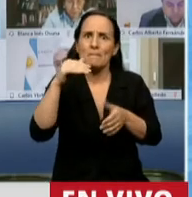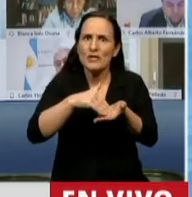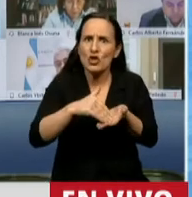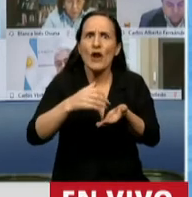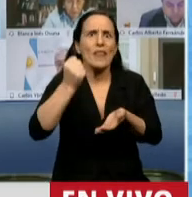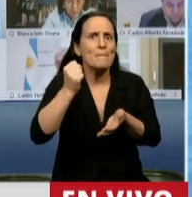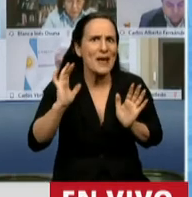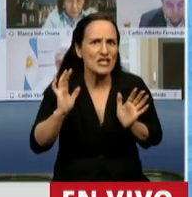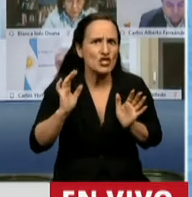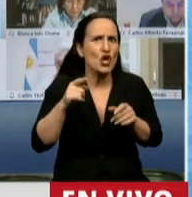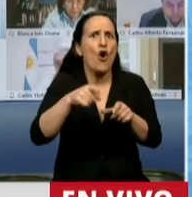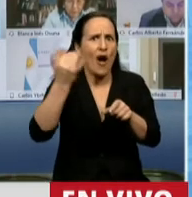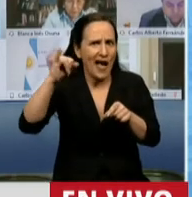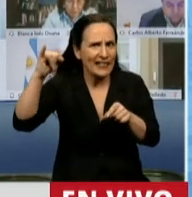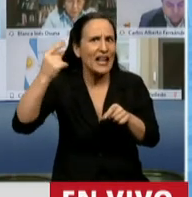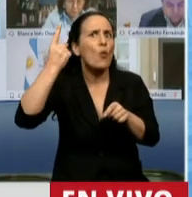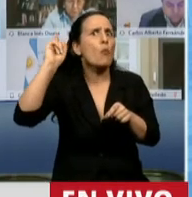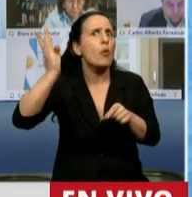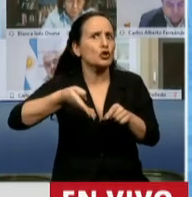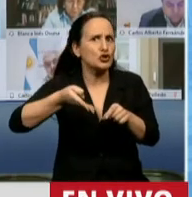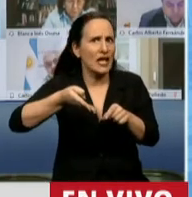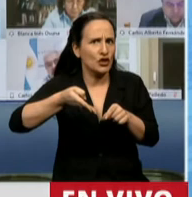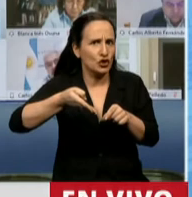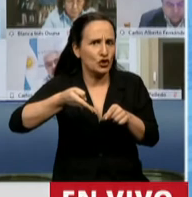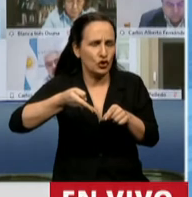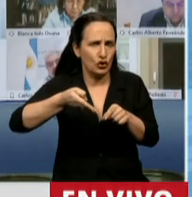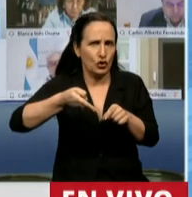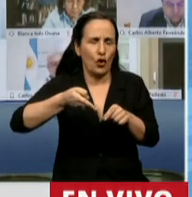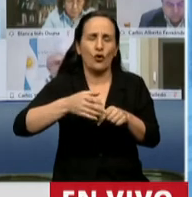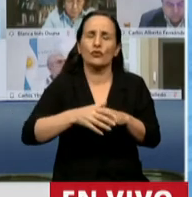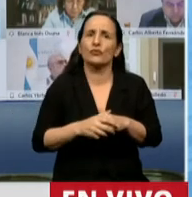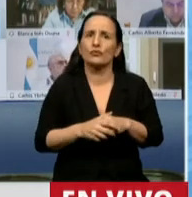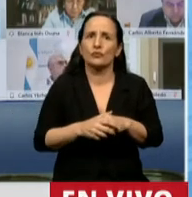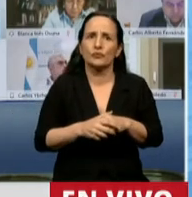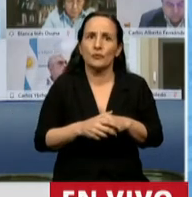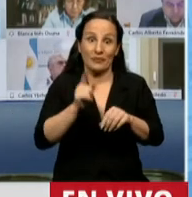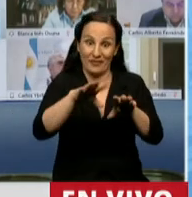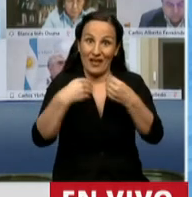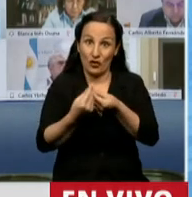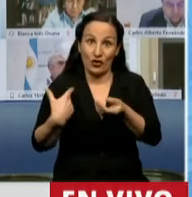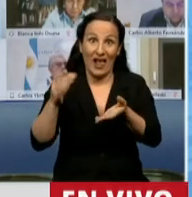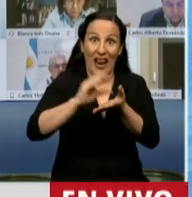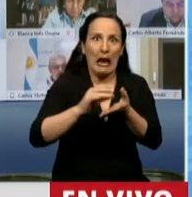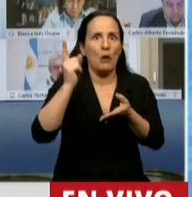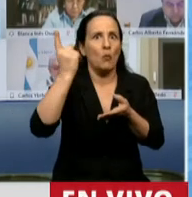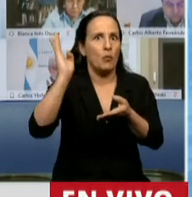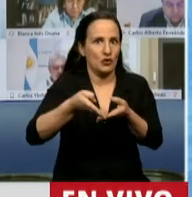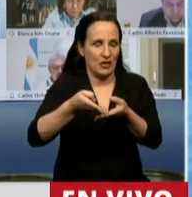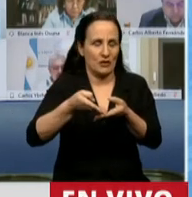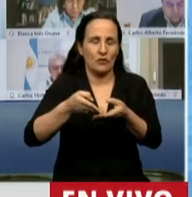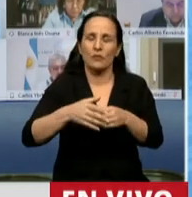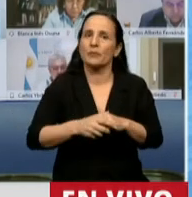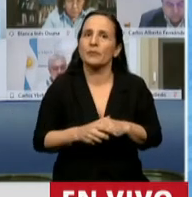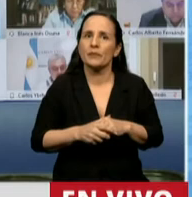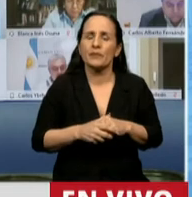tendrá un interés del 1% sobre el capital ajustado por cero.